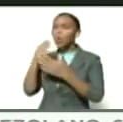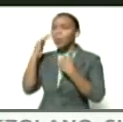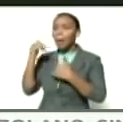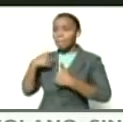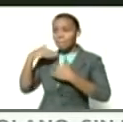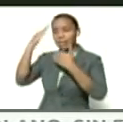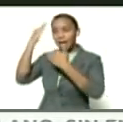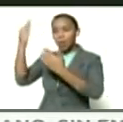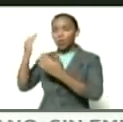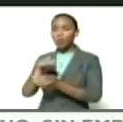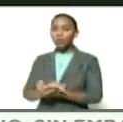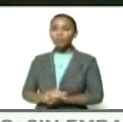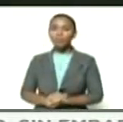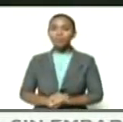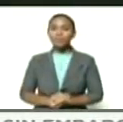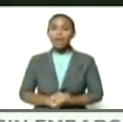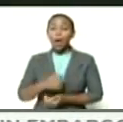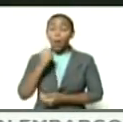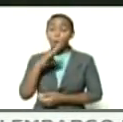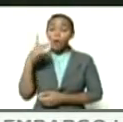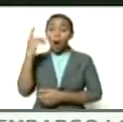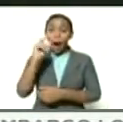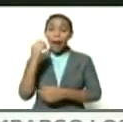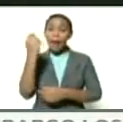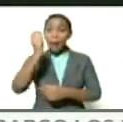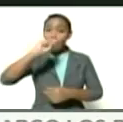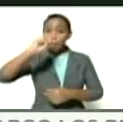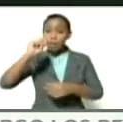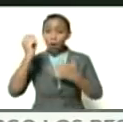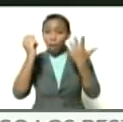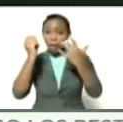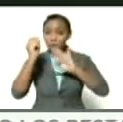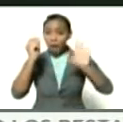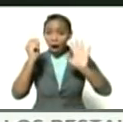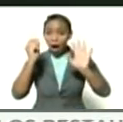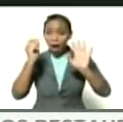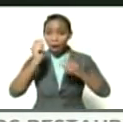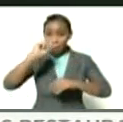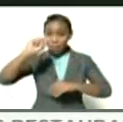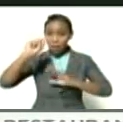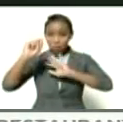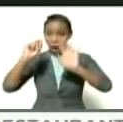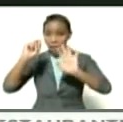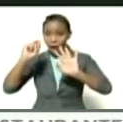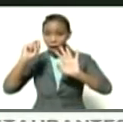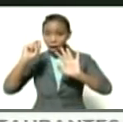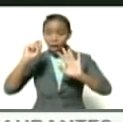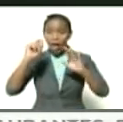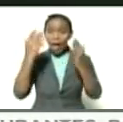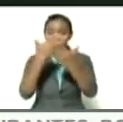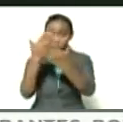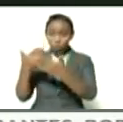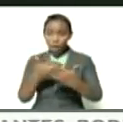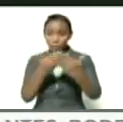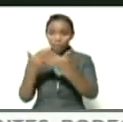saludo bueno tiene el lapicero en la mano para ver lapicero estudiantes